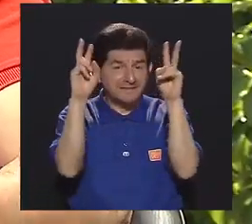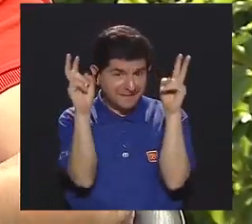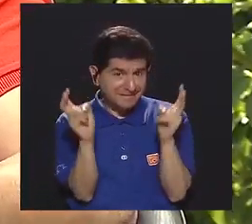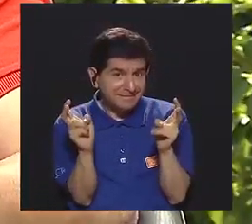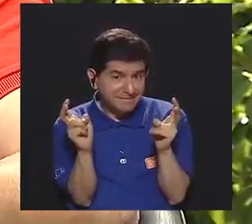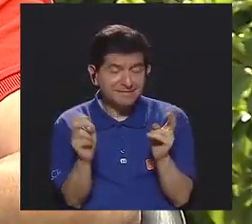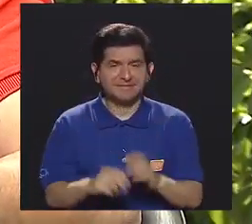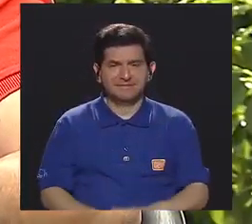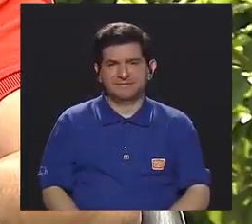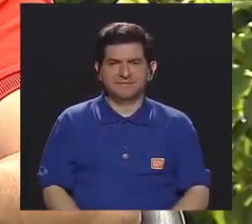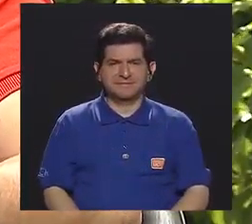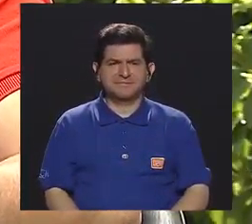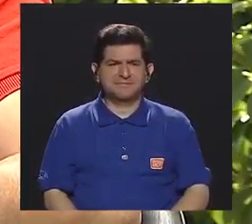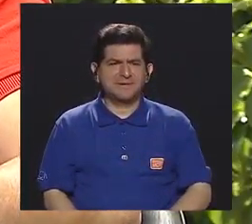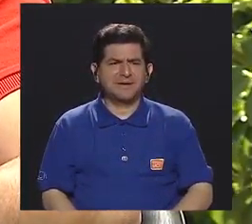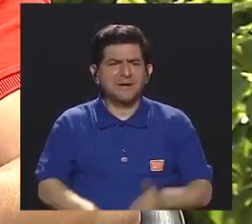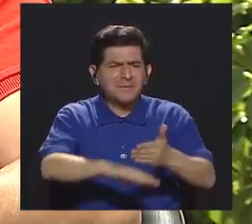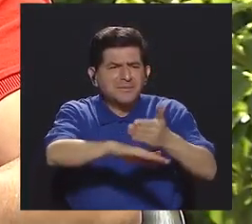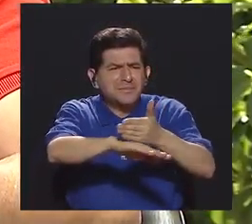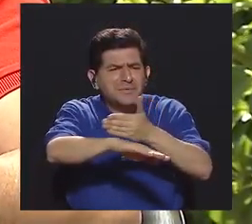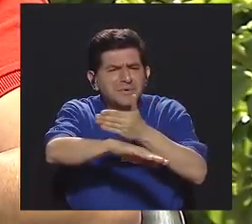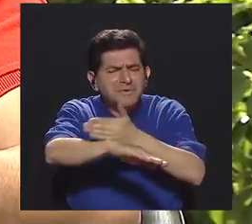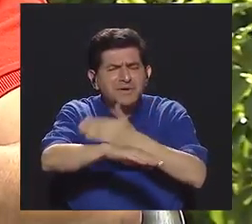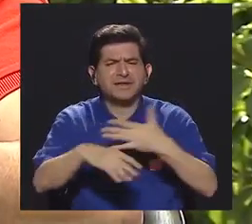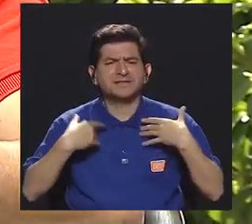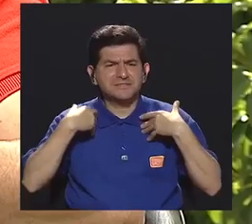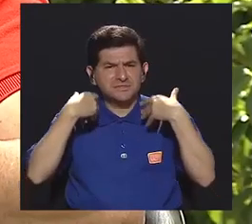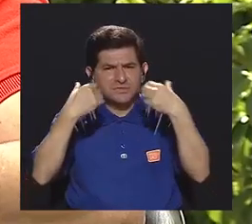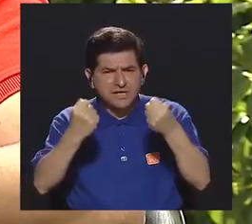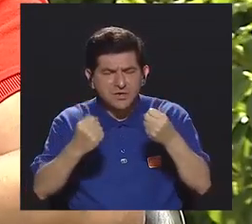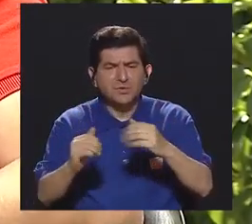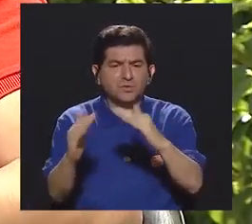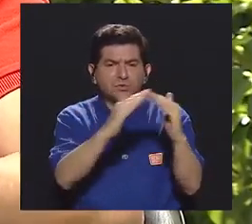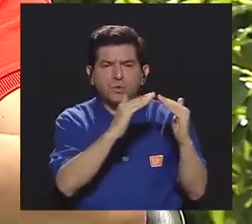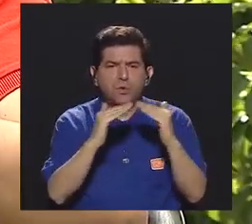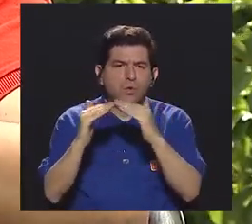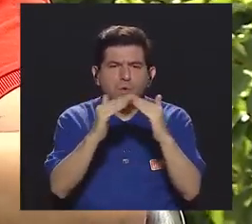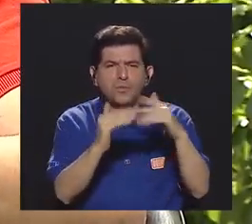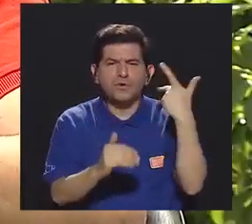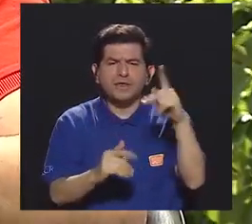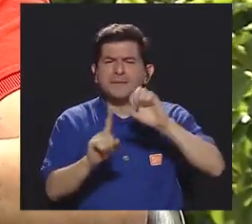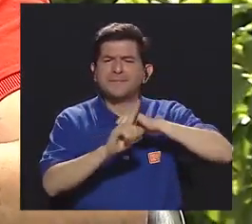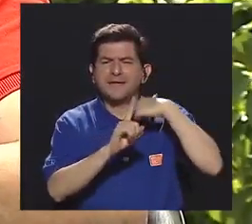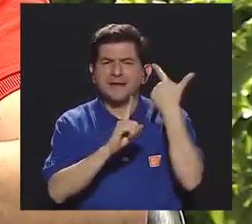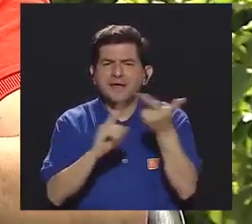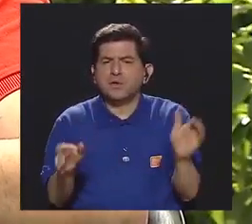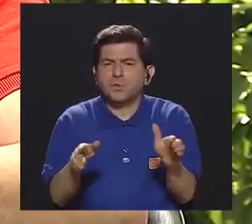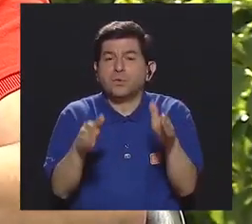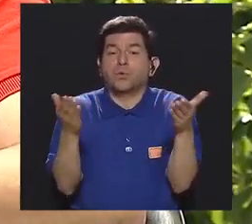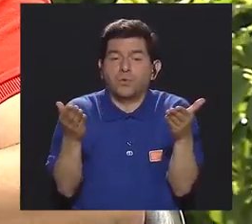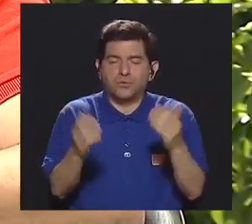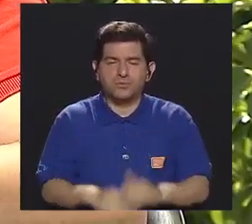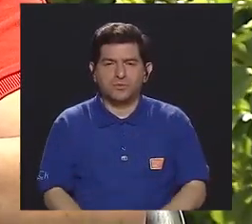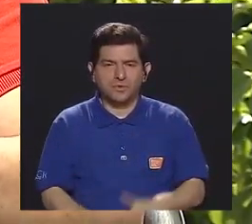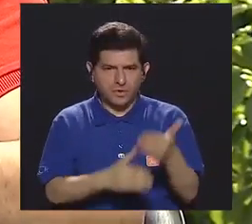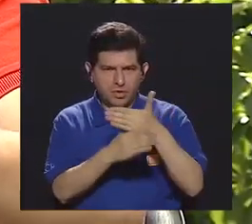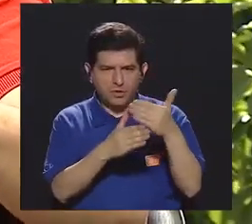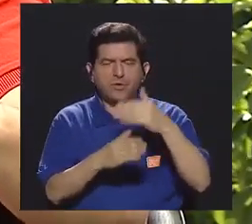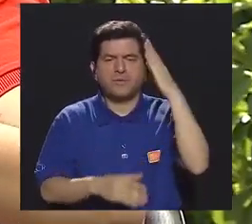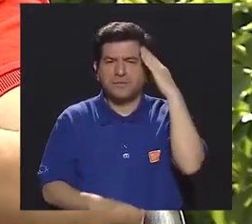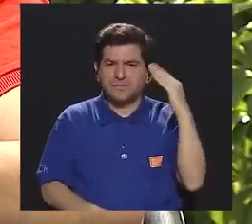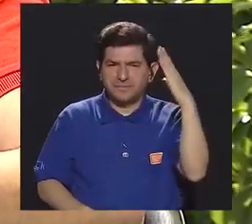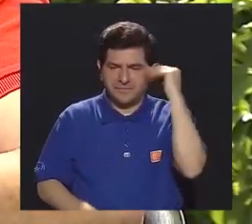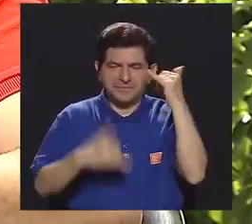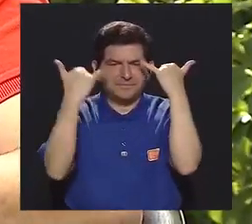conversar acerca de un tema que es cómo se mejora día con día la salud en las comunidades de riesgo social y para eso pues